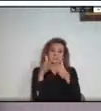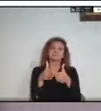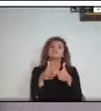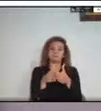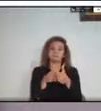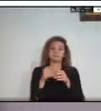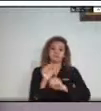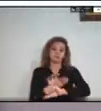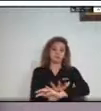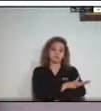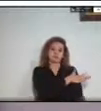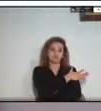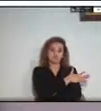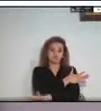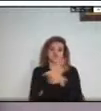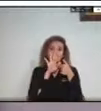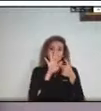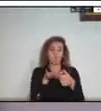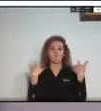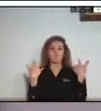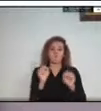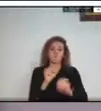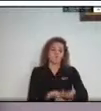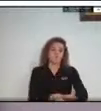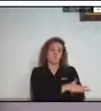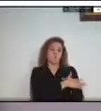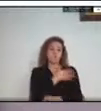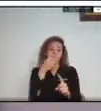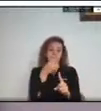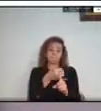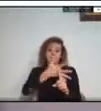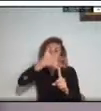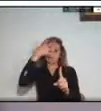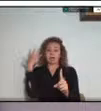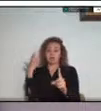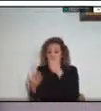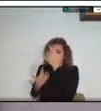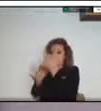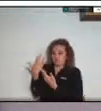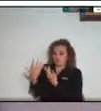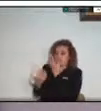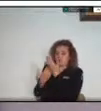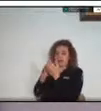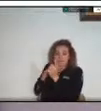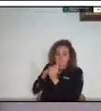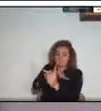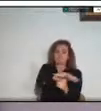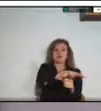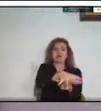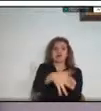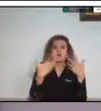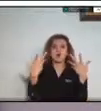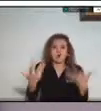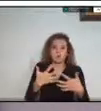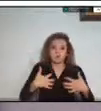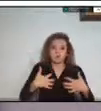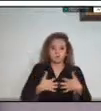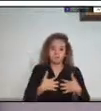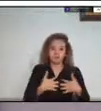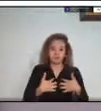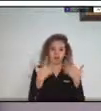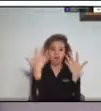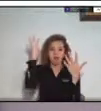a todos también con el impacto de la fauna silvestre es bien claro que el 72